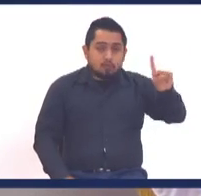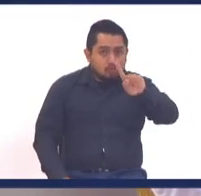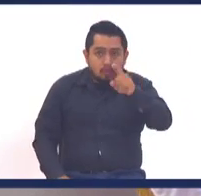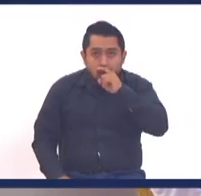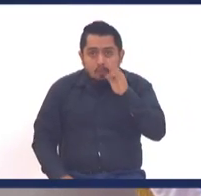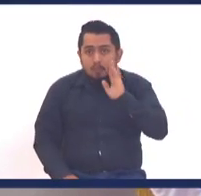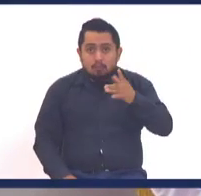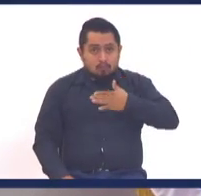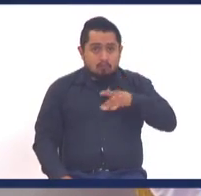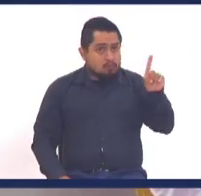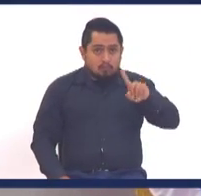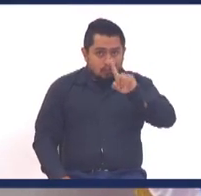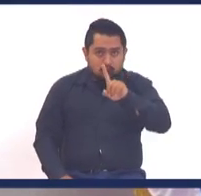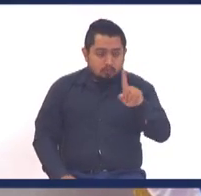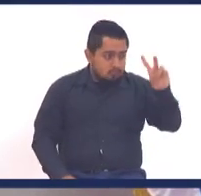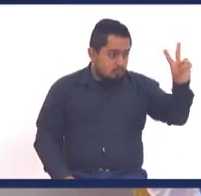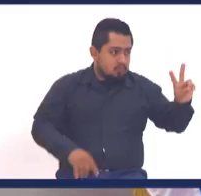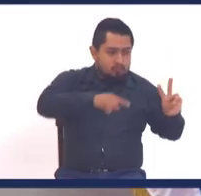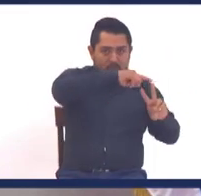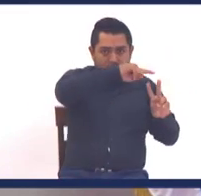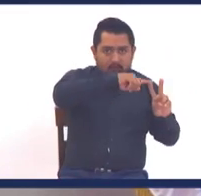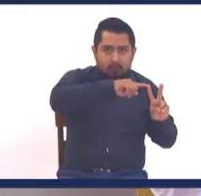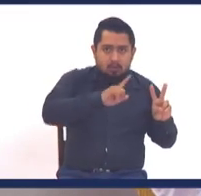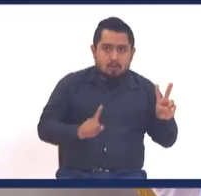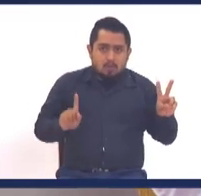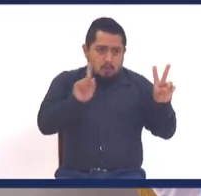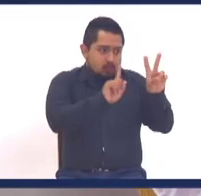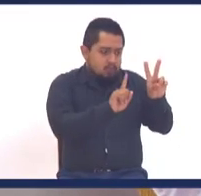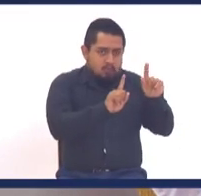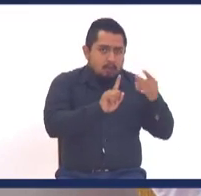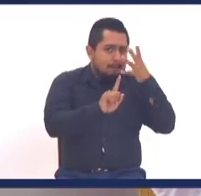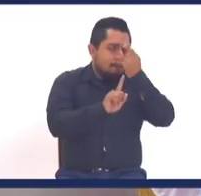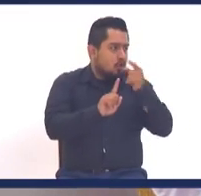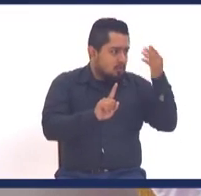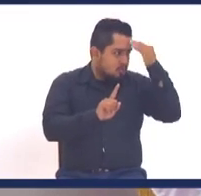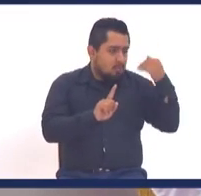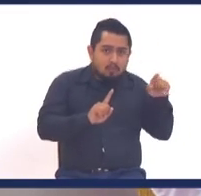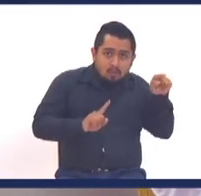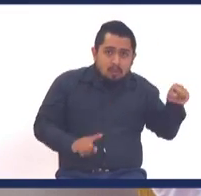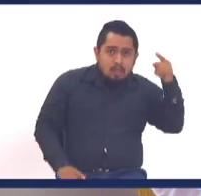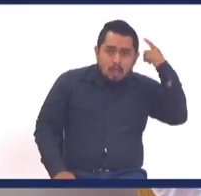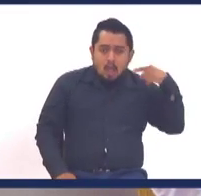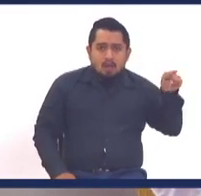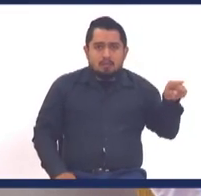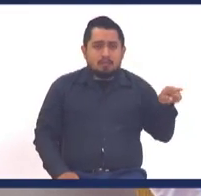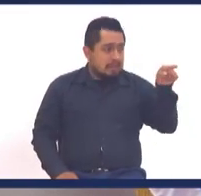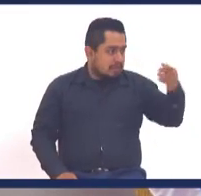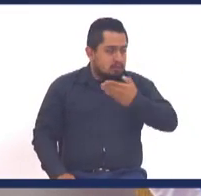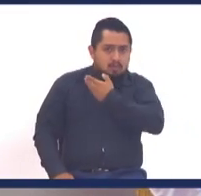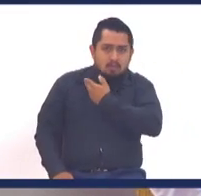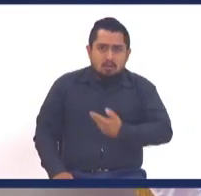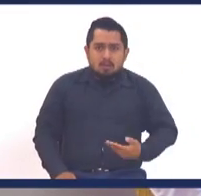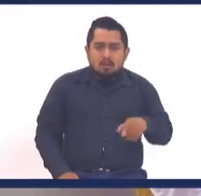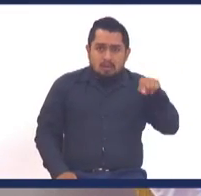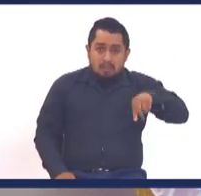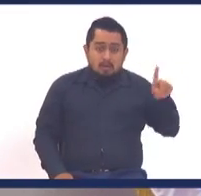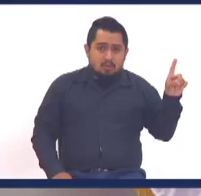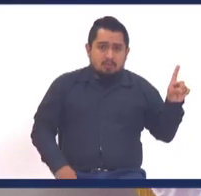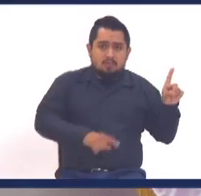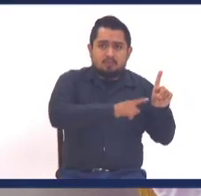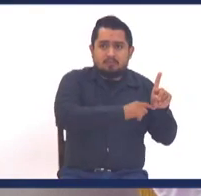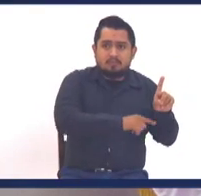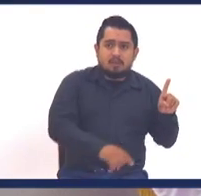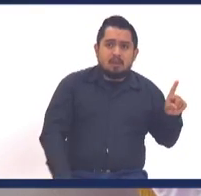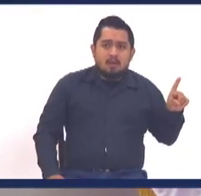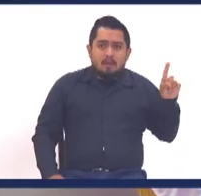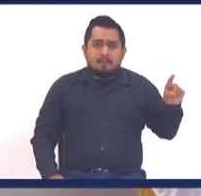no eran mis padres, Bob Green y Patsy Green, maravillosas personas, que todavía, él es el presidente hoy, de